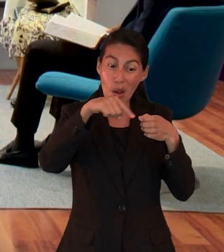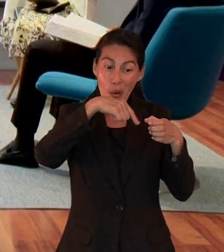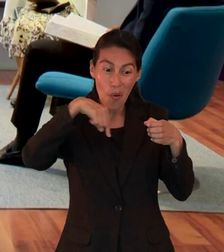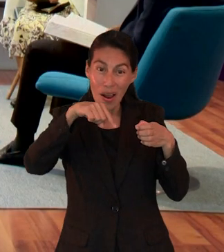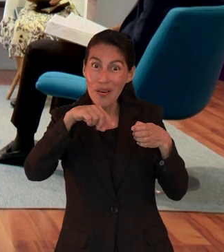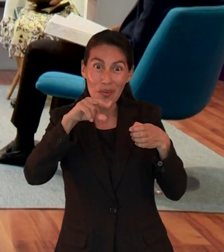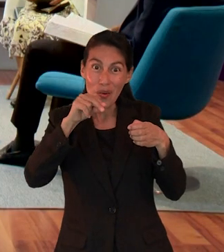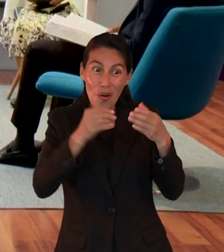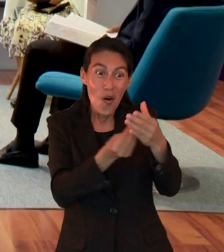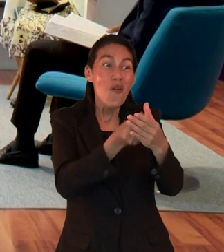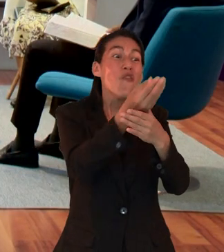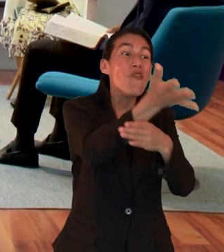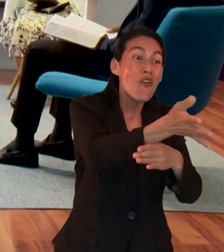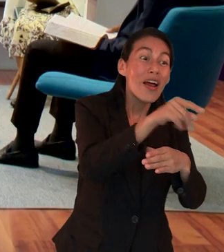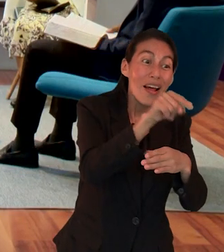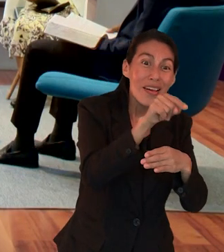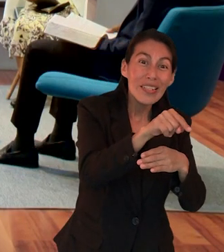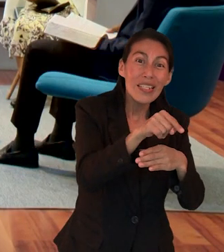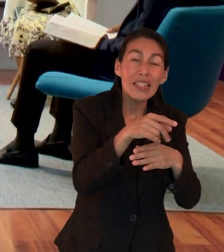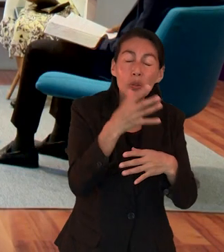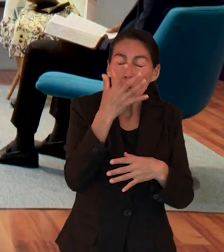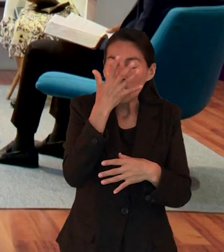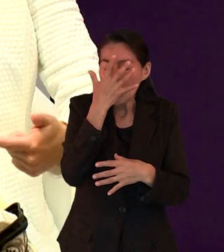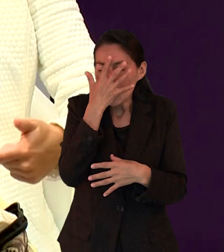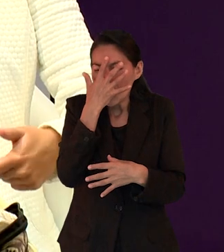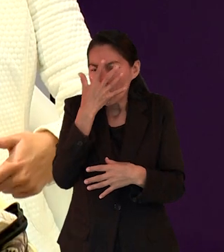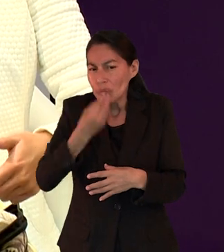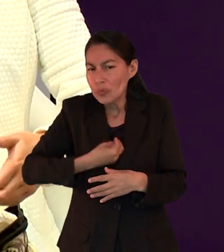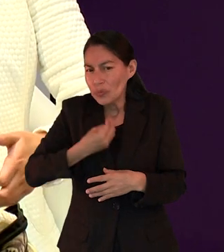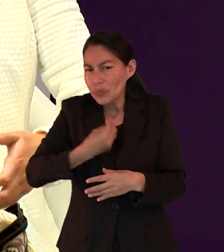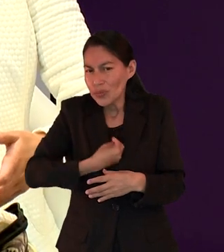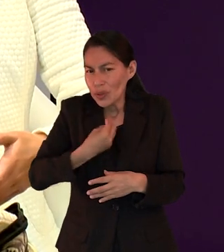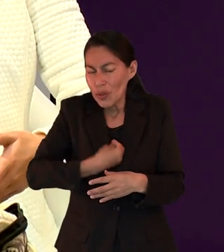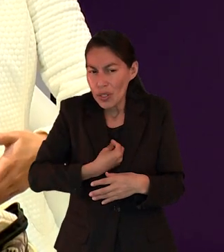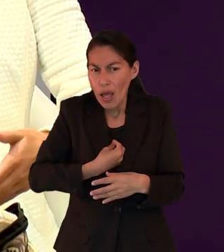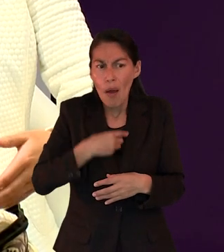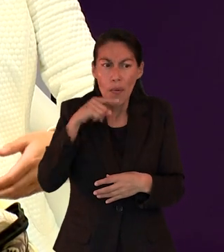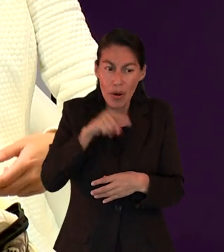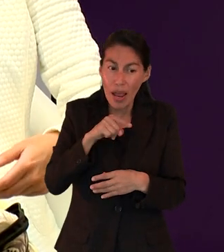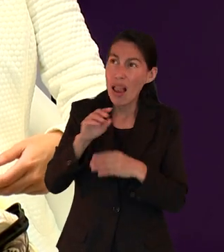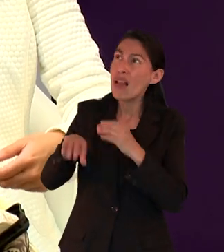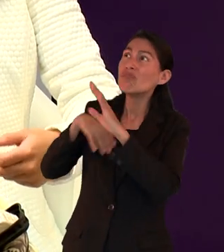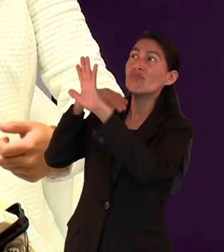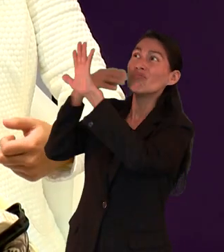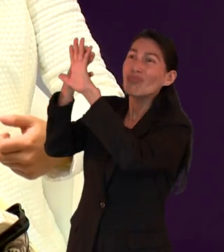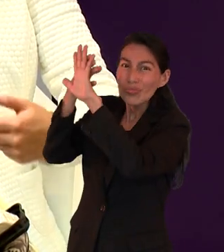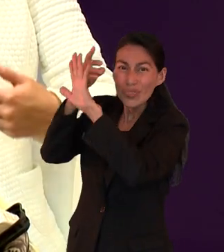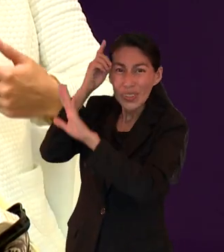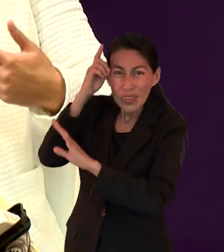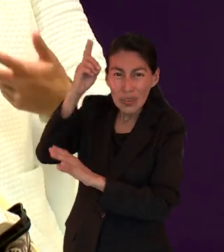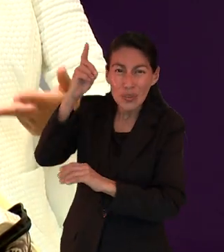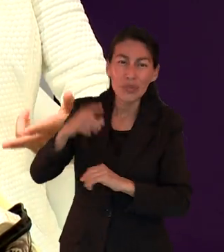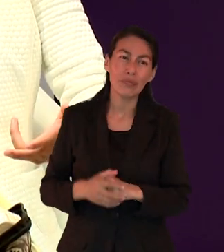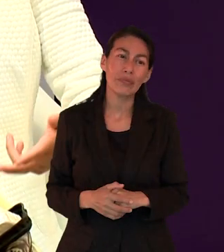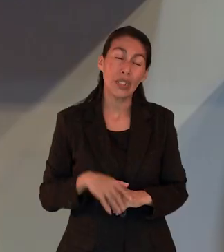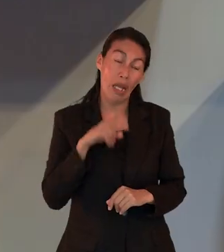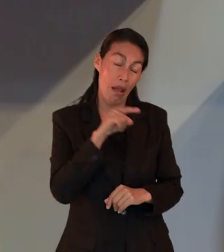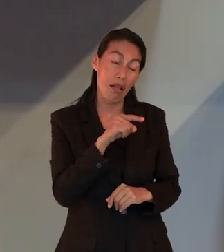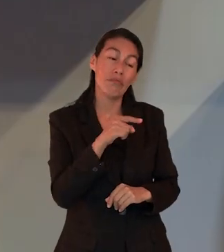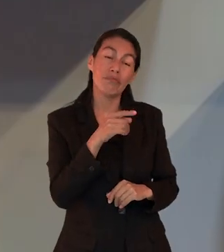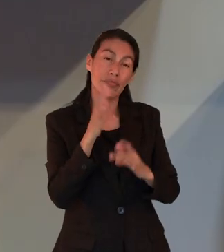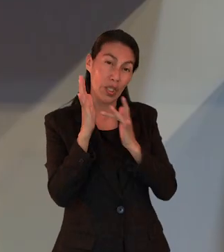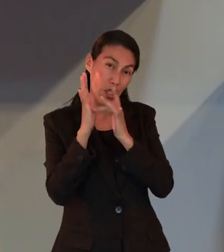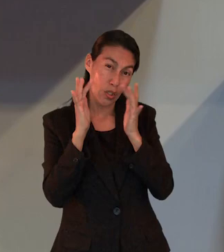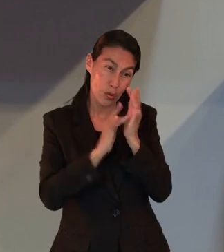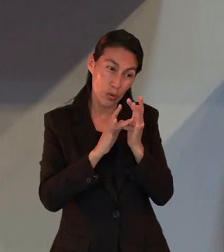fuera también significa la vergüenza que él soportó y fue condenado oficialmente como porque blasfemó el nombre de